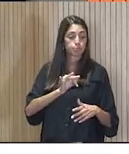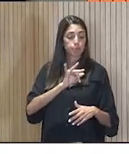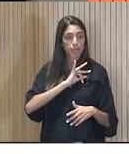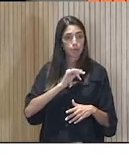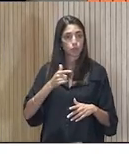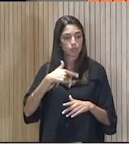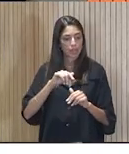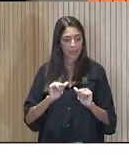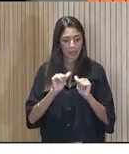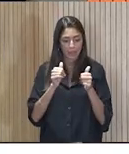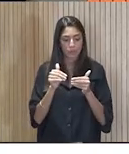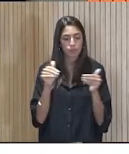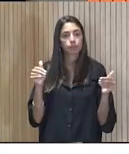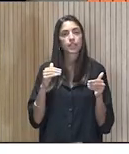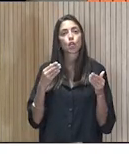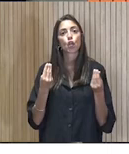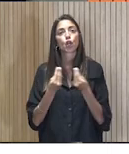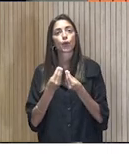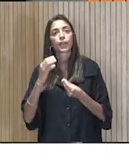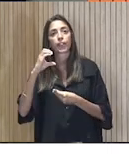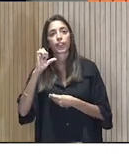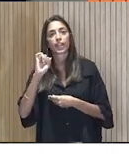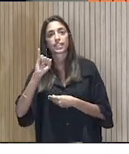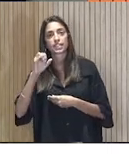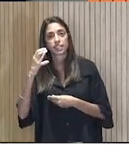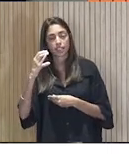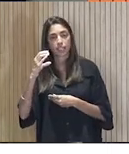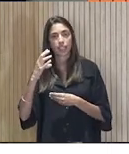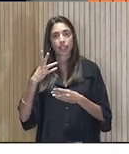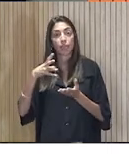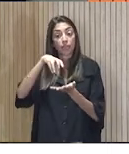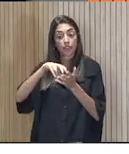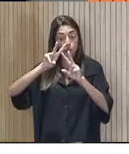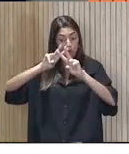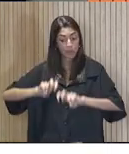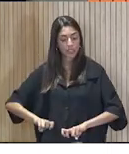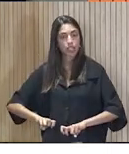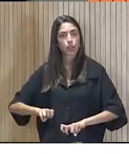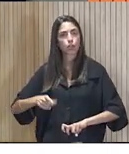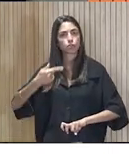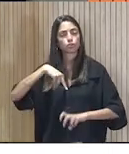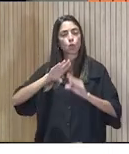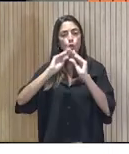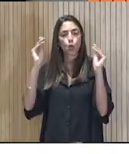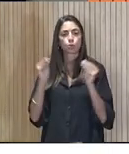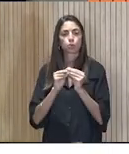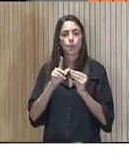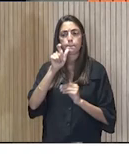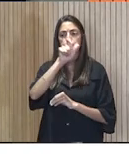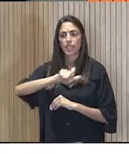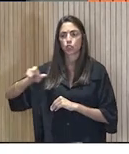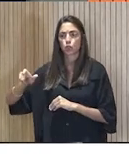la fundación, con el CSIC, sobre investigación. Y la conclusión que hemos dicho es, qué cantidad de gente